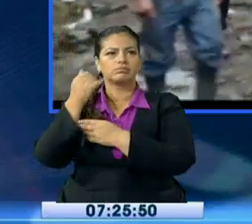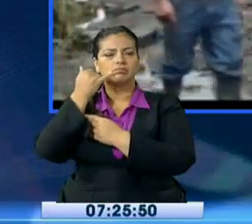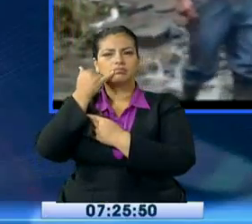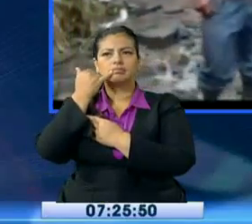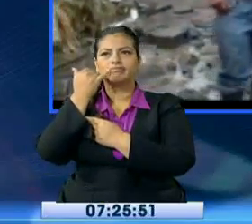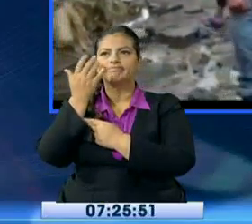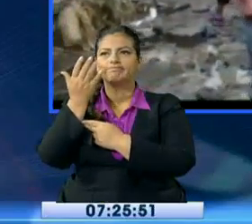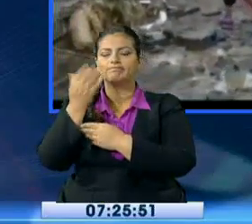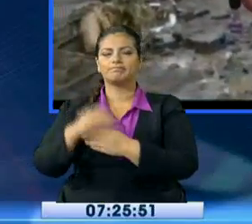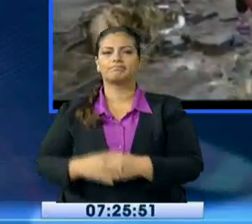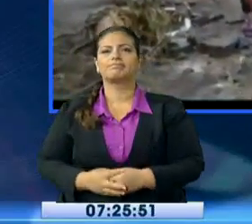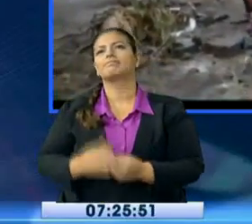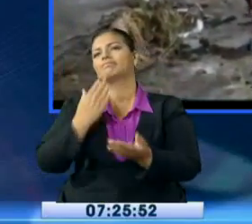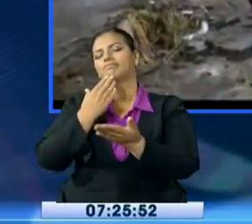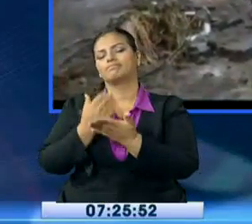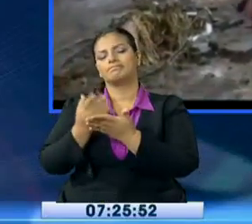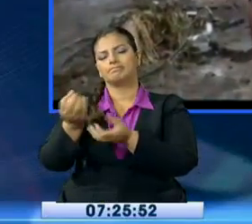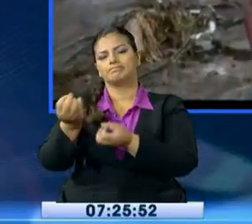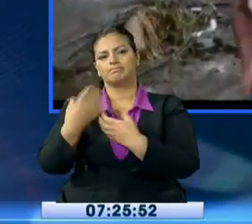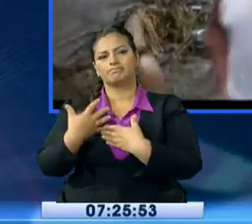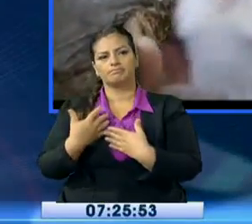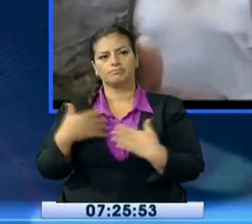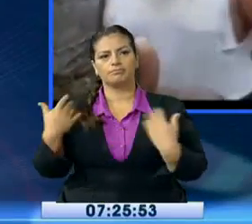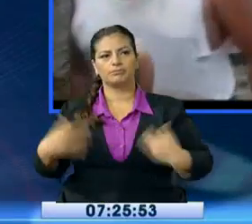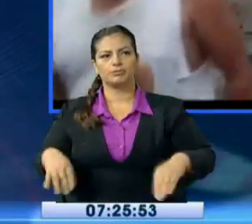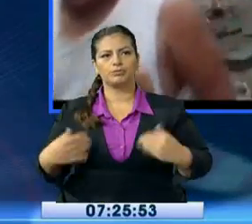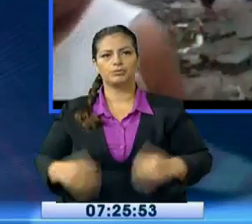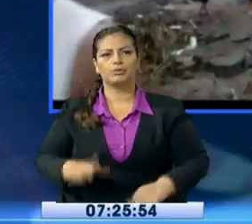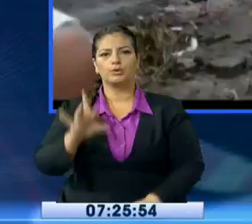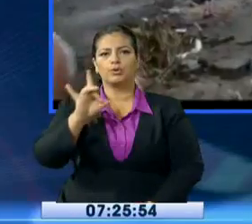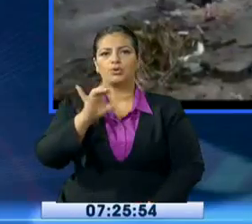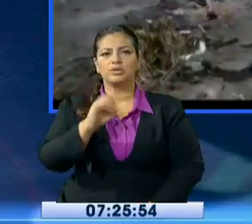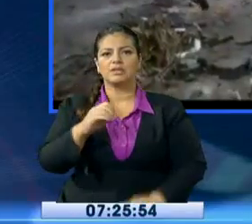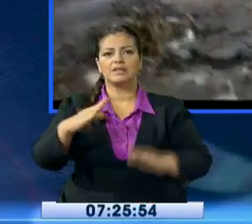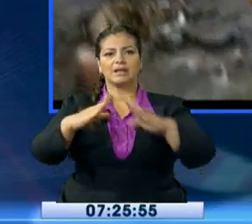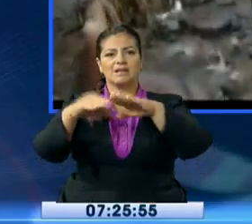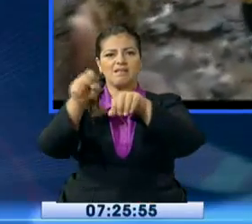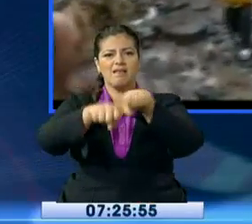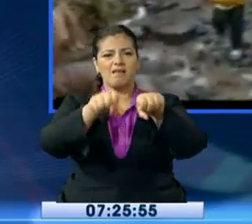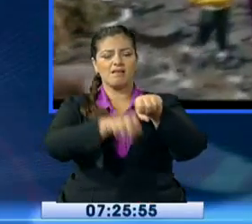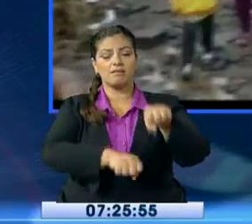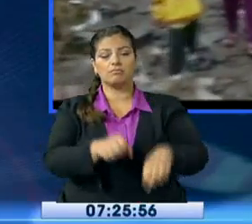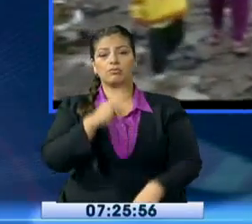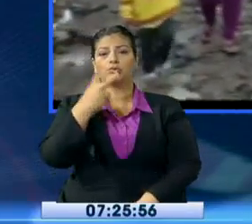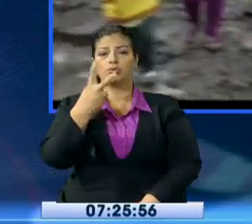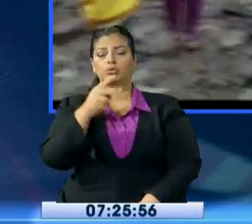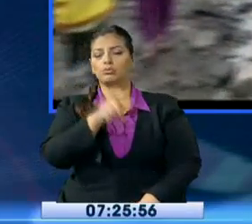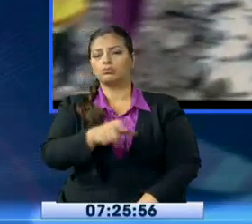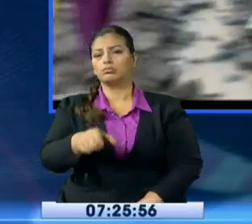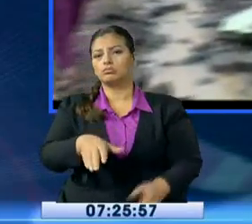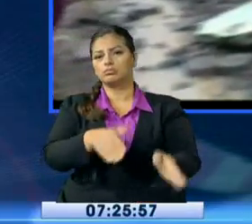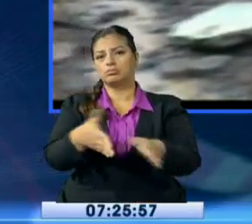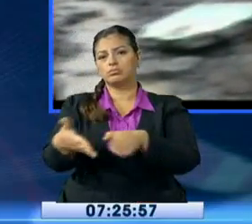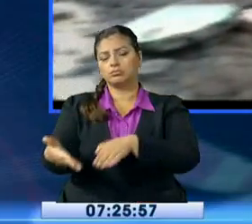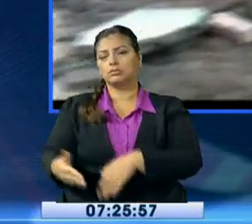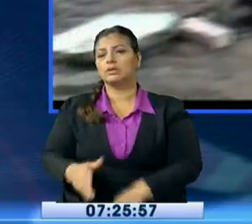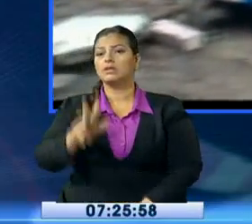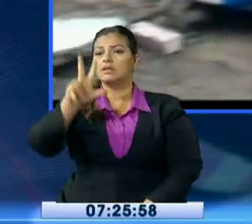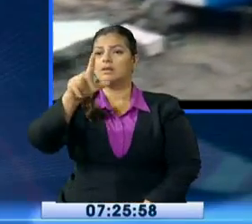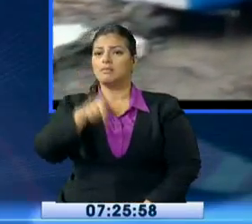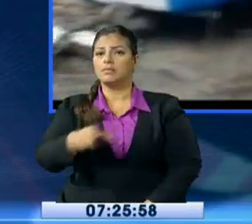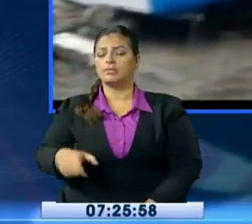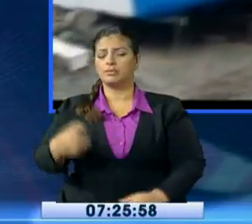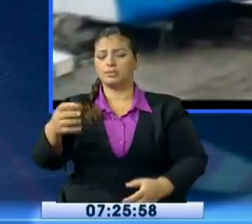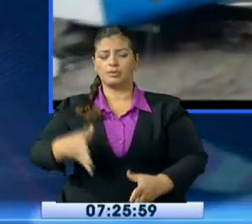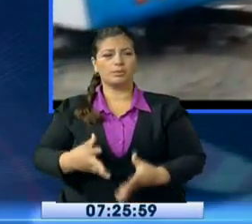por toda la información brindada. Son 80 casas, como él señala, afectadas. Dos muertos, tres personas desaparecidas, 80 casas colapsadas, de las cuales